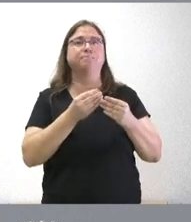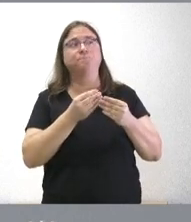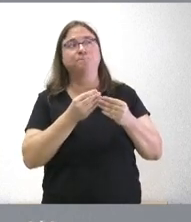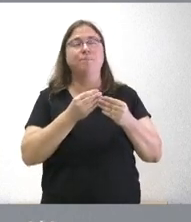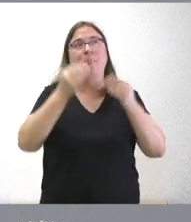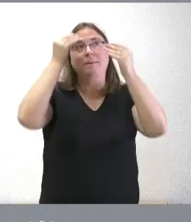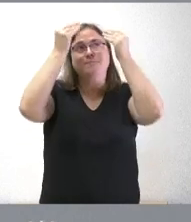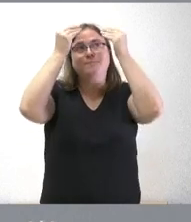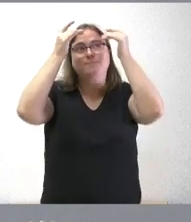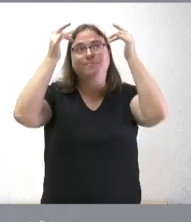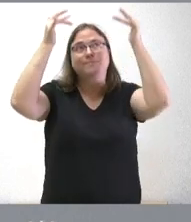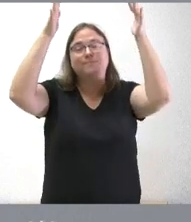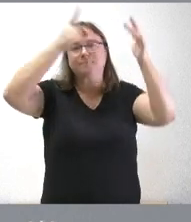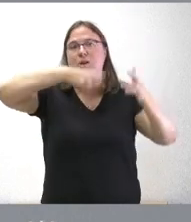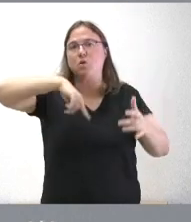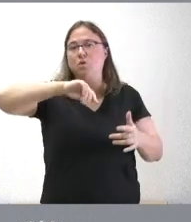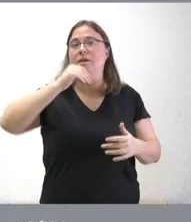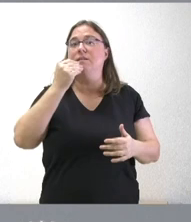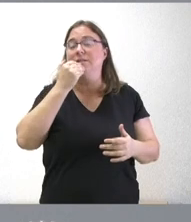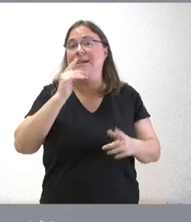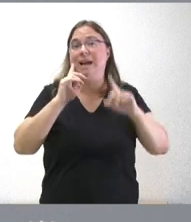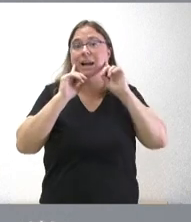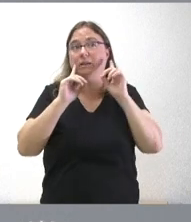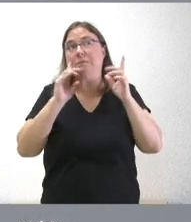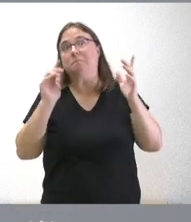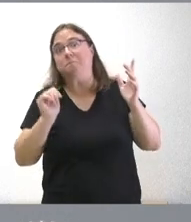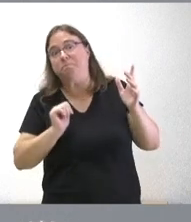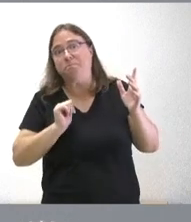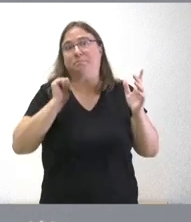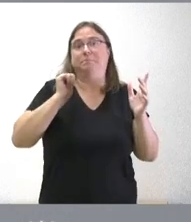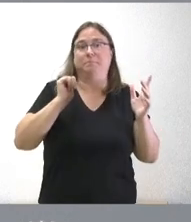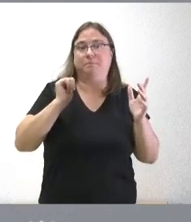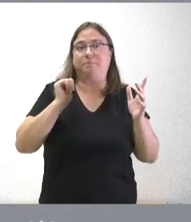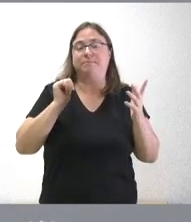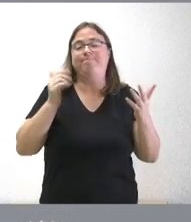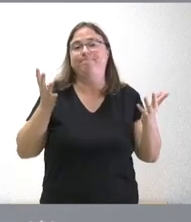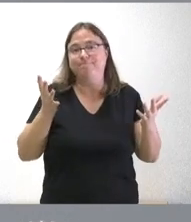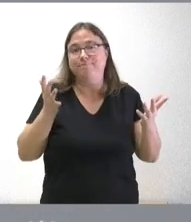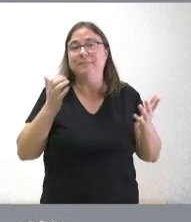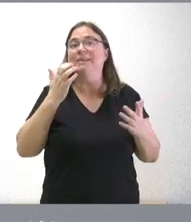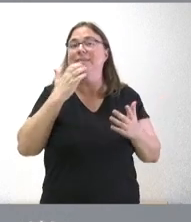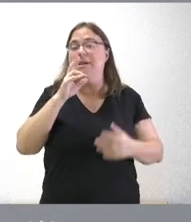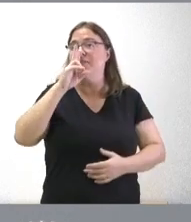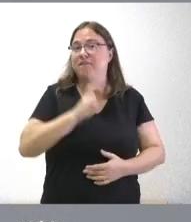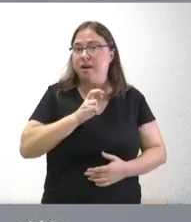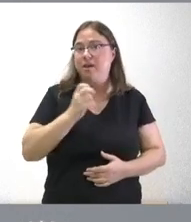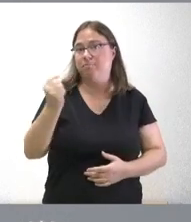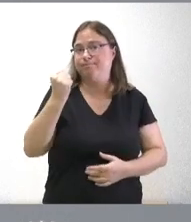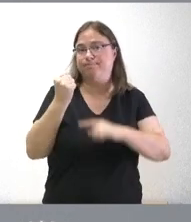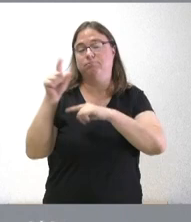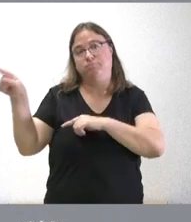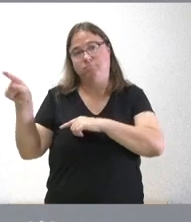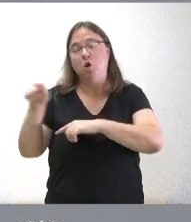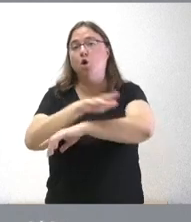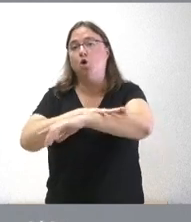proyección por nuestra parte que sería en todo caso lo más acertado posible pero que la que cuenta es la del gobierno que es la que va a hacer